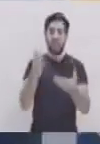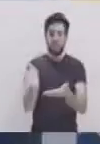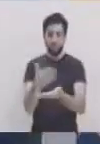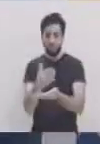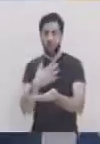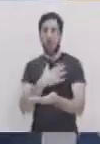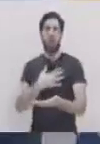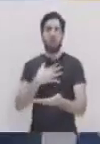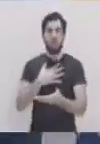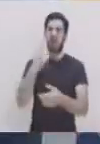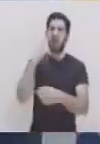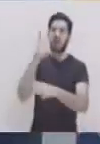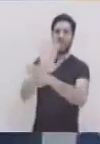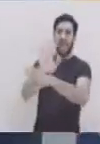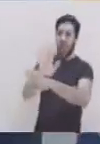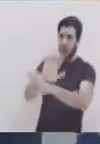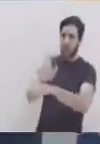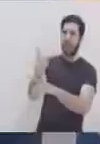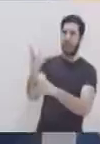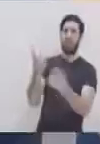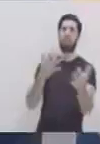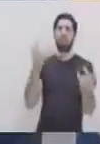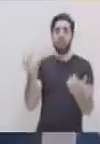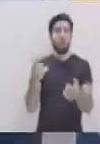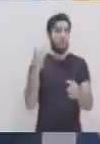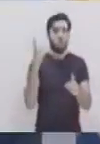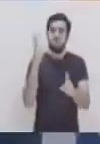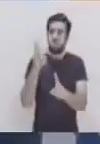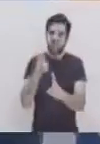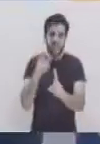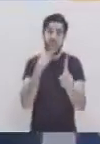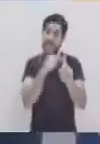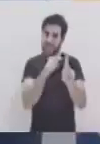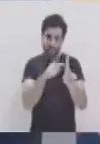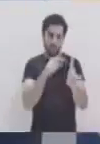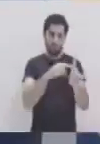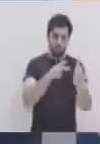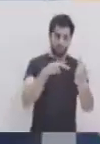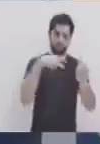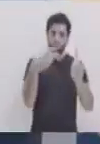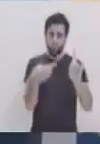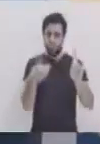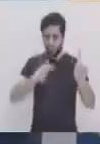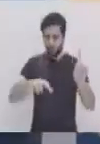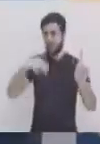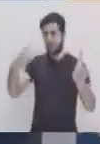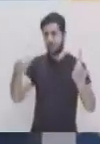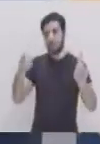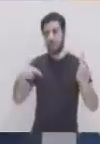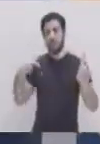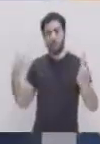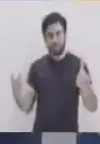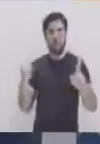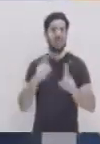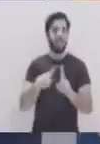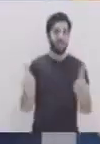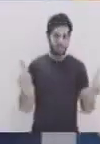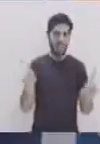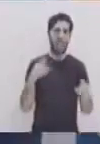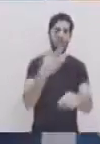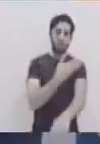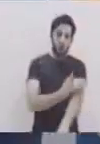tipo de historieta, caricaturas, pero el contenido es el mismo. Y sobre todo los fanáticos que van incluyendo otros personajes,